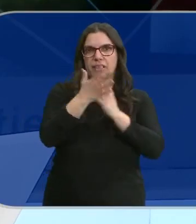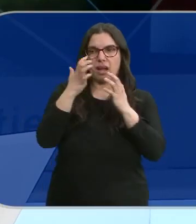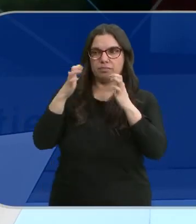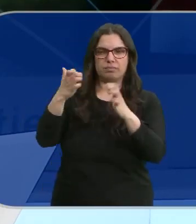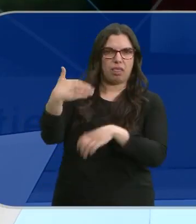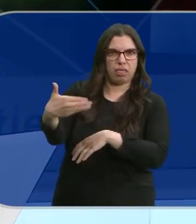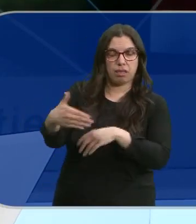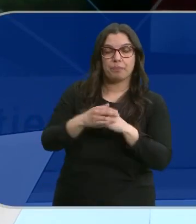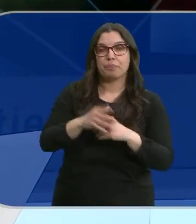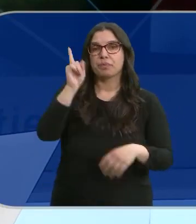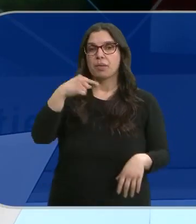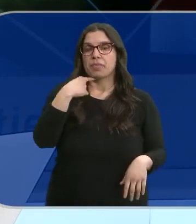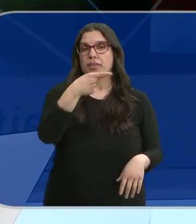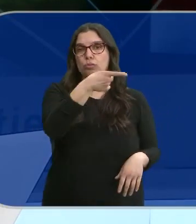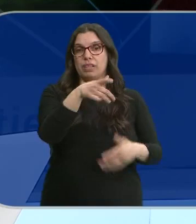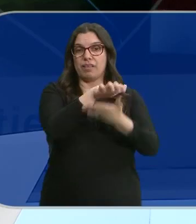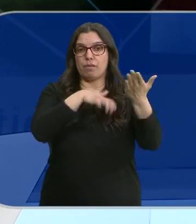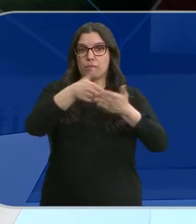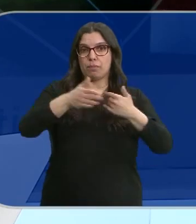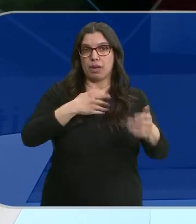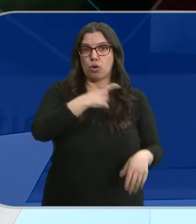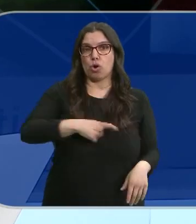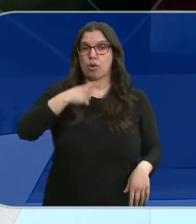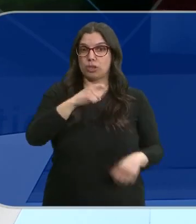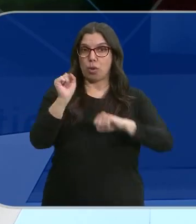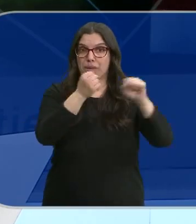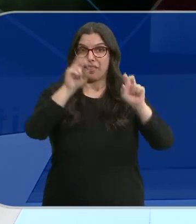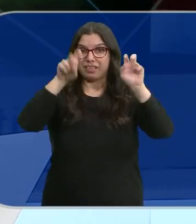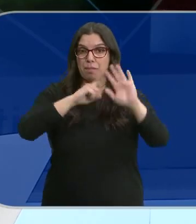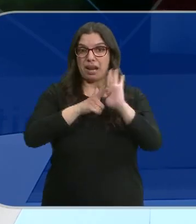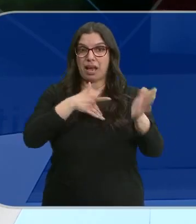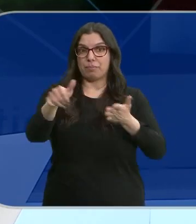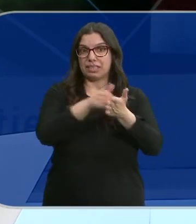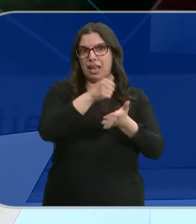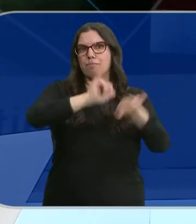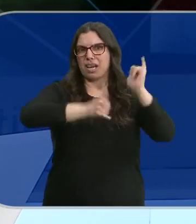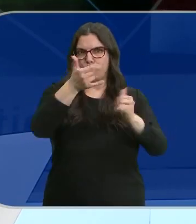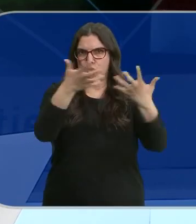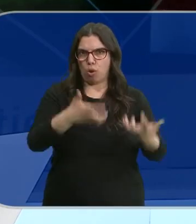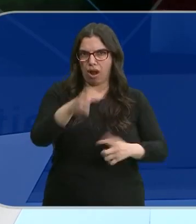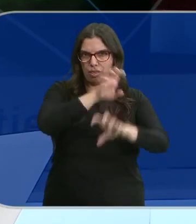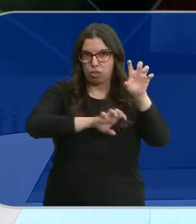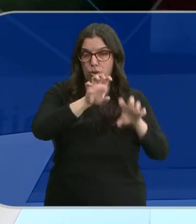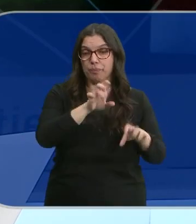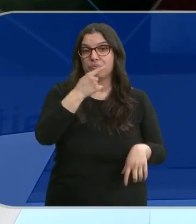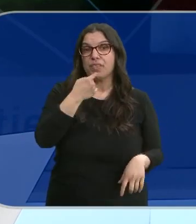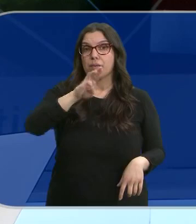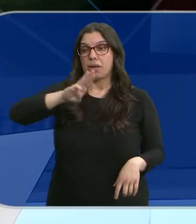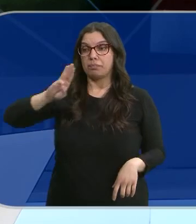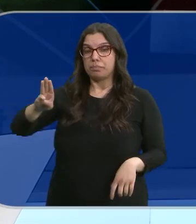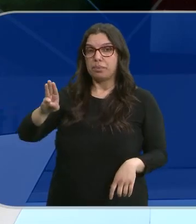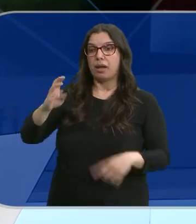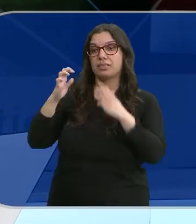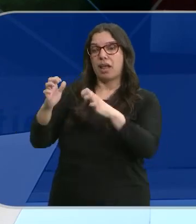Cámara. También le señalan de manipular el informe de la Comisión de Venecia sobre la ley de amnistía. El PSOE denuncia que el Partido Popular usa la Cámara